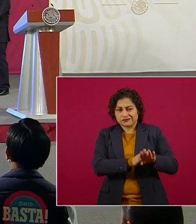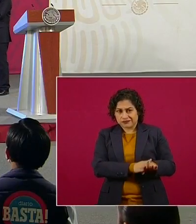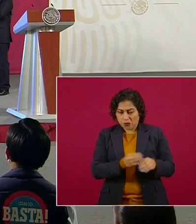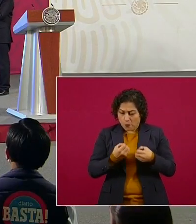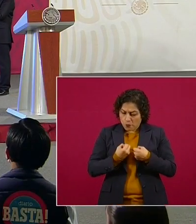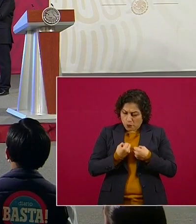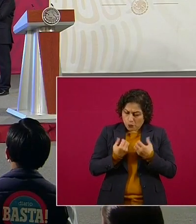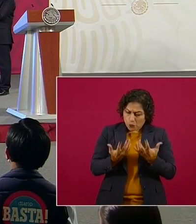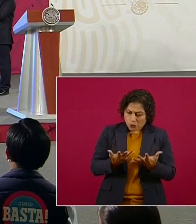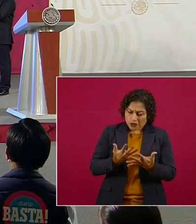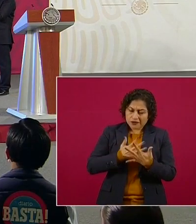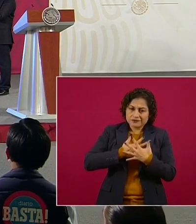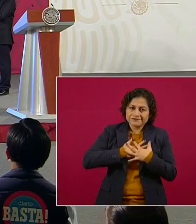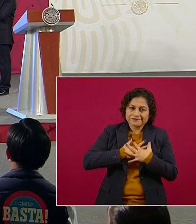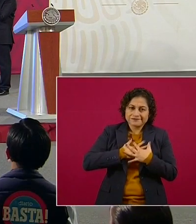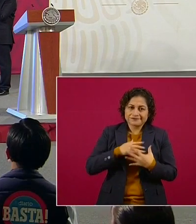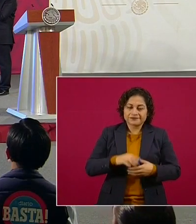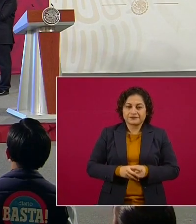Diez,